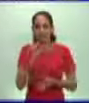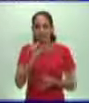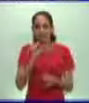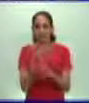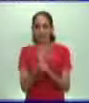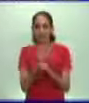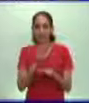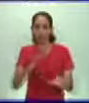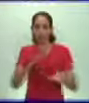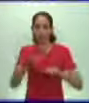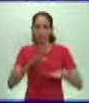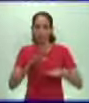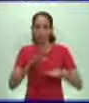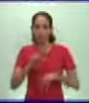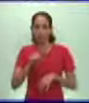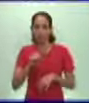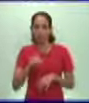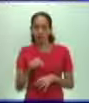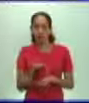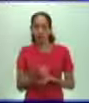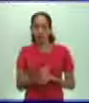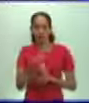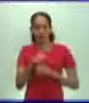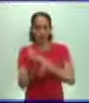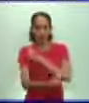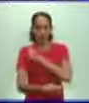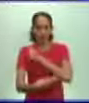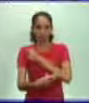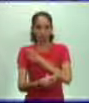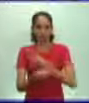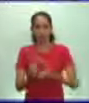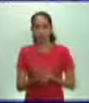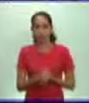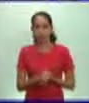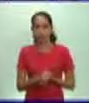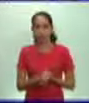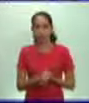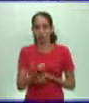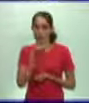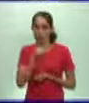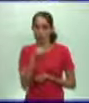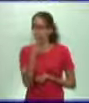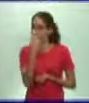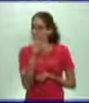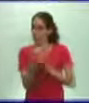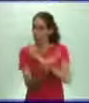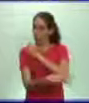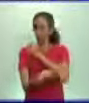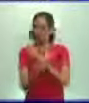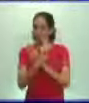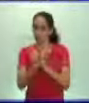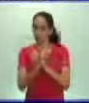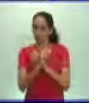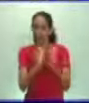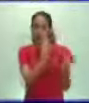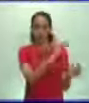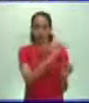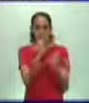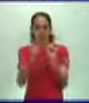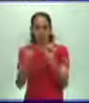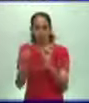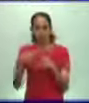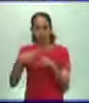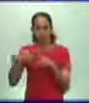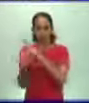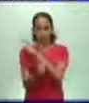movimiento en Alemania y que no solo se quedó este movimiento en Alemania, sino que se fue extendiendo a varios países de Europa. Y